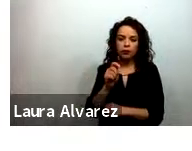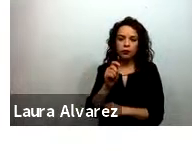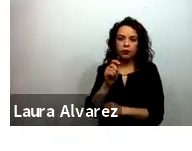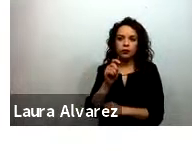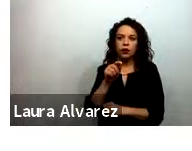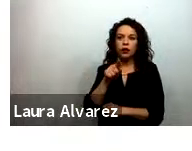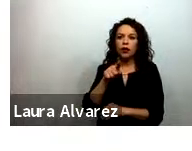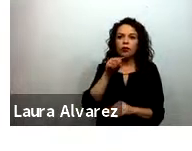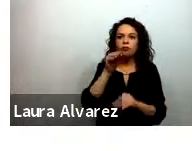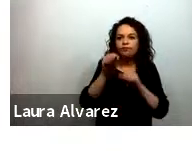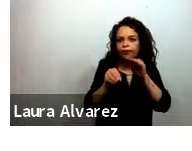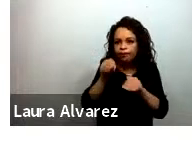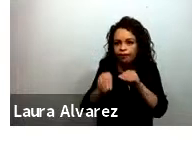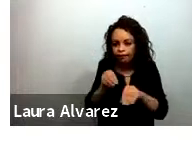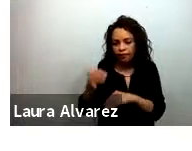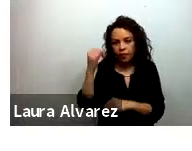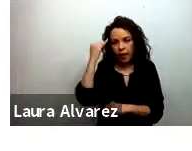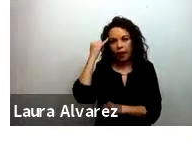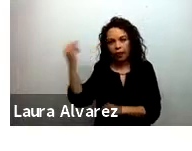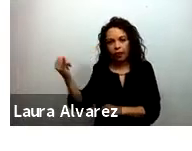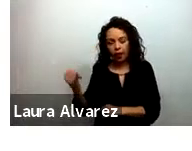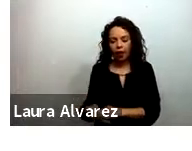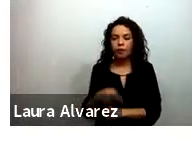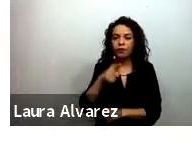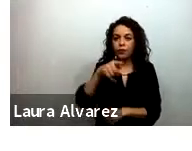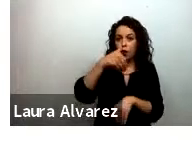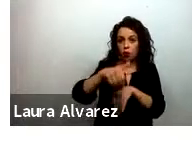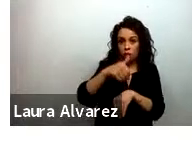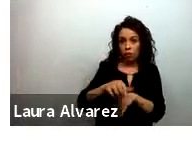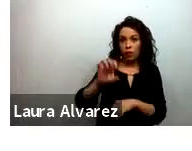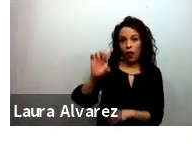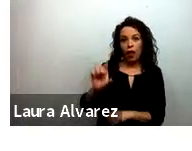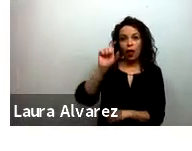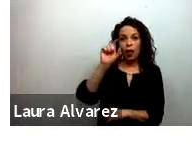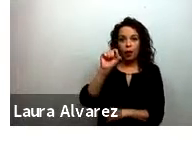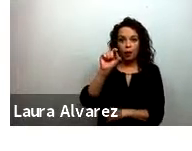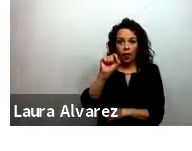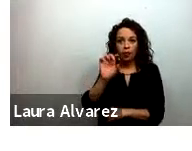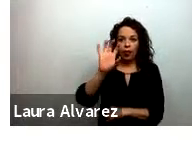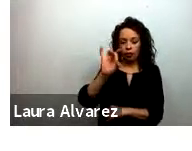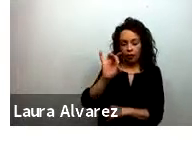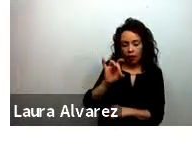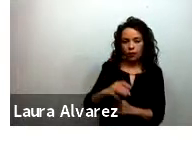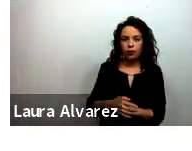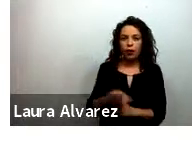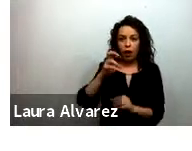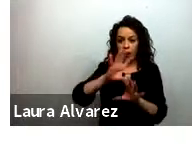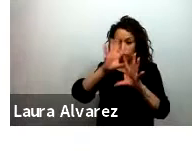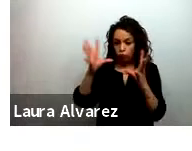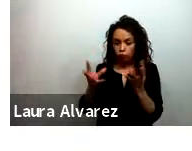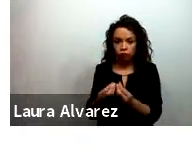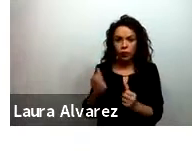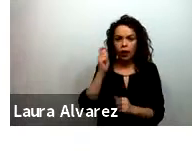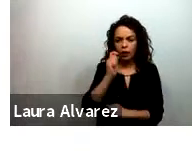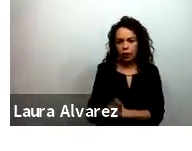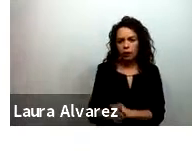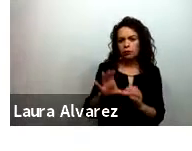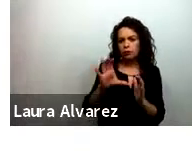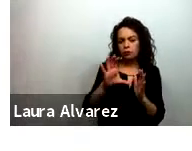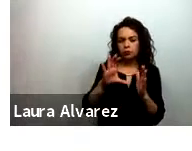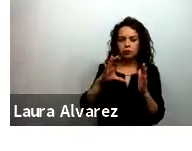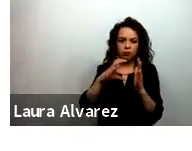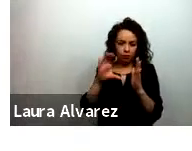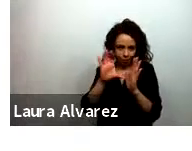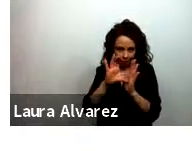del ODS4 todo lo que tiene que ver con la apertura lúdica del currículum todo lo que tiene que ver con el soporte y